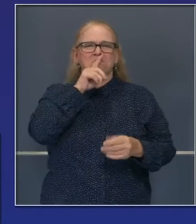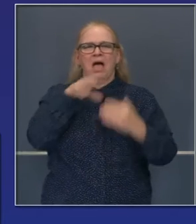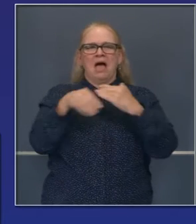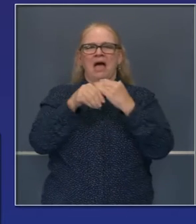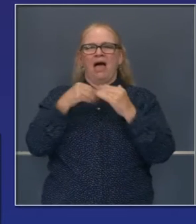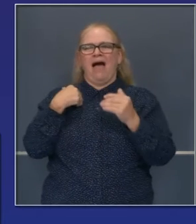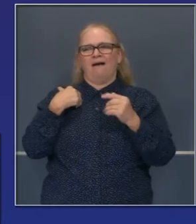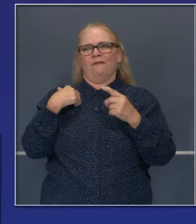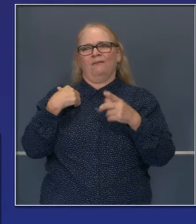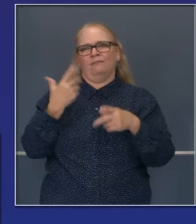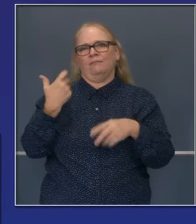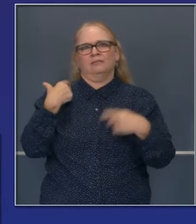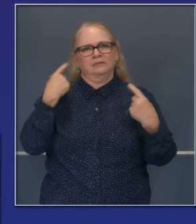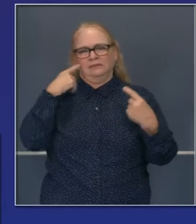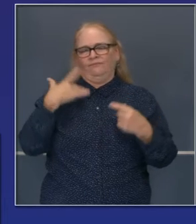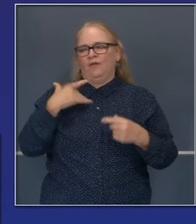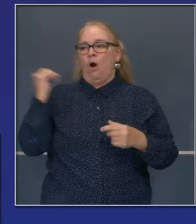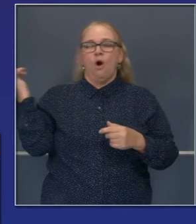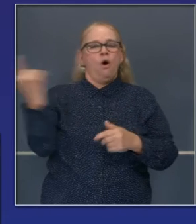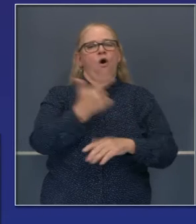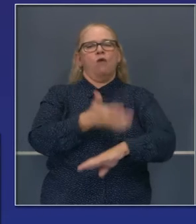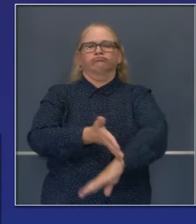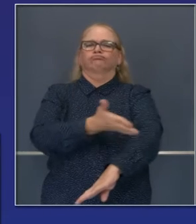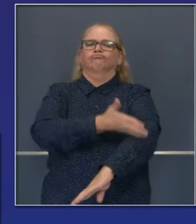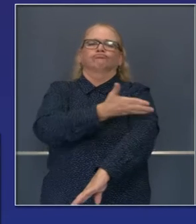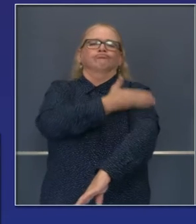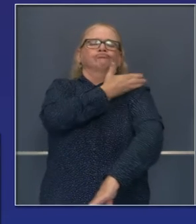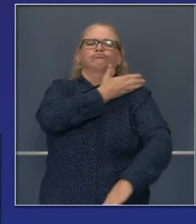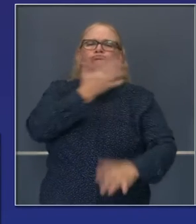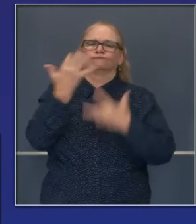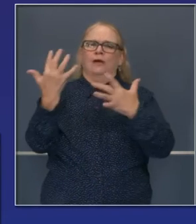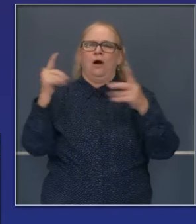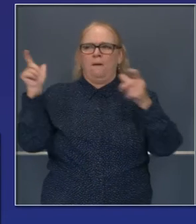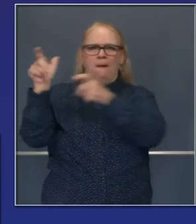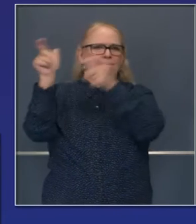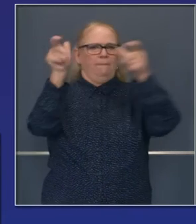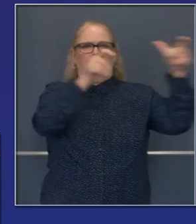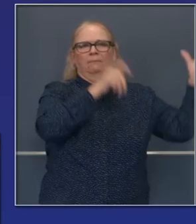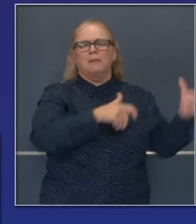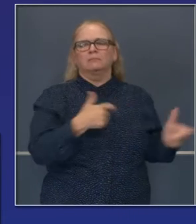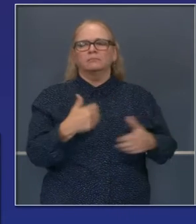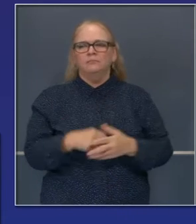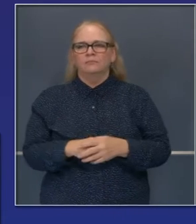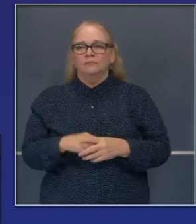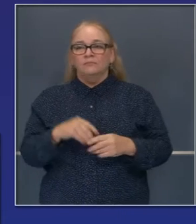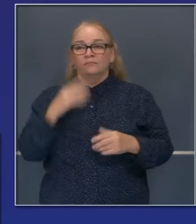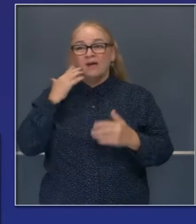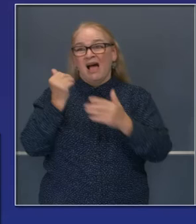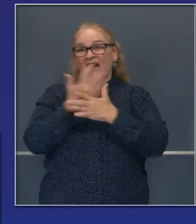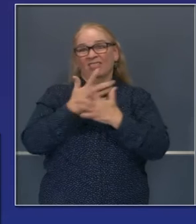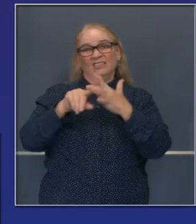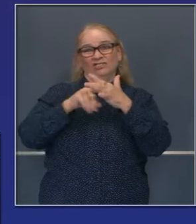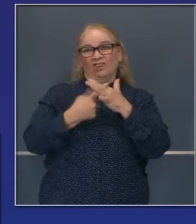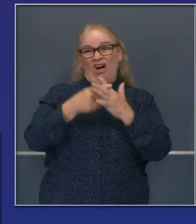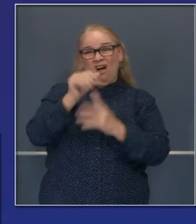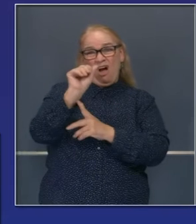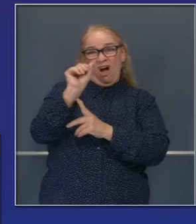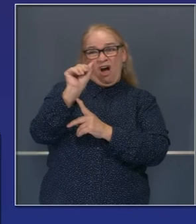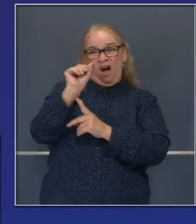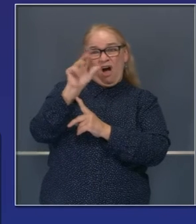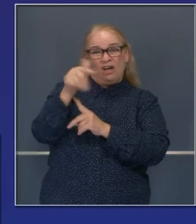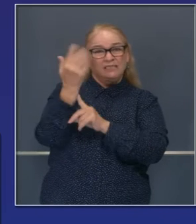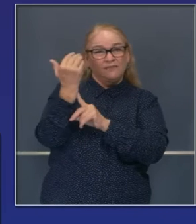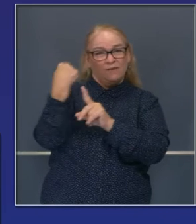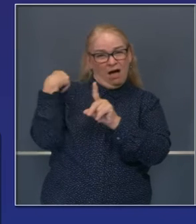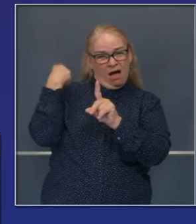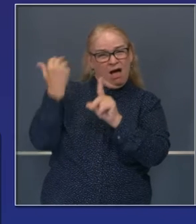considerable. Y esto es alentador. Así que, lo que ha sido histórico, si recuerdan, desde el 15 de agosto y 72